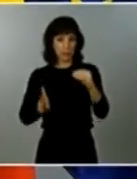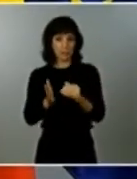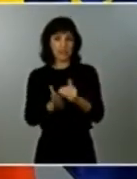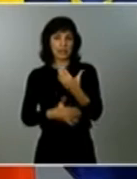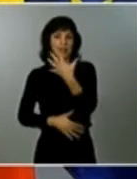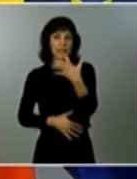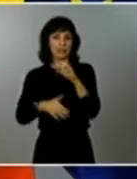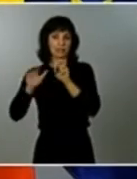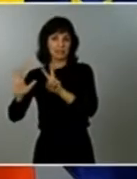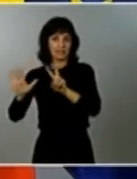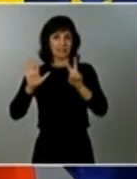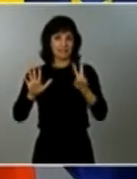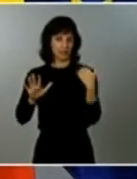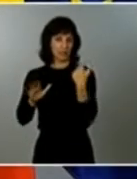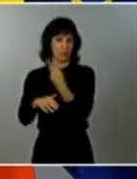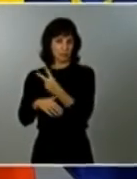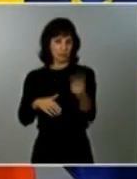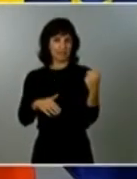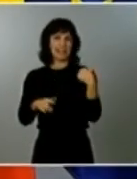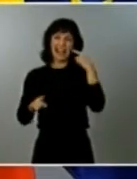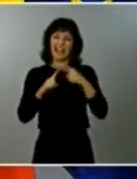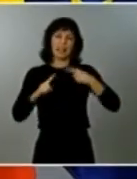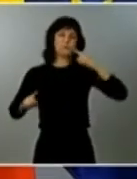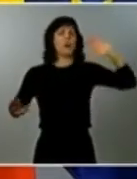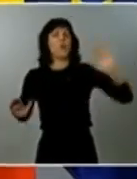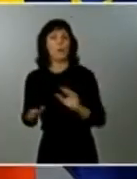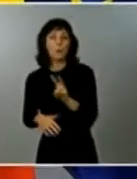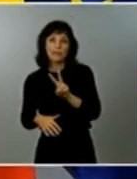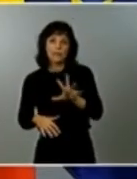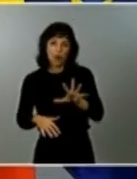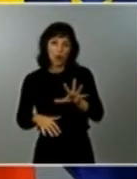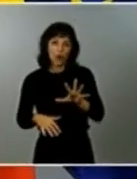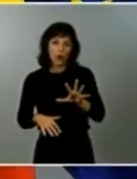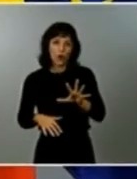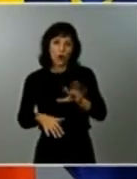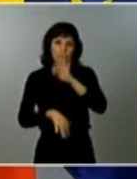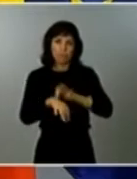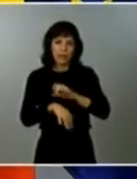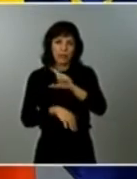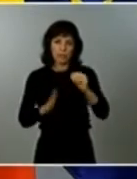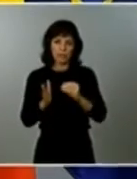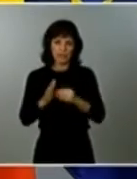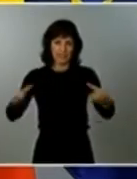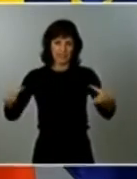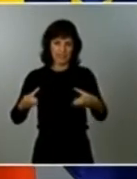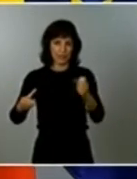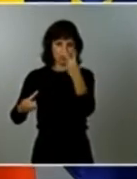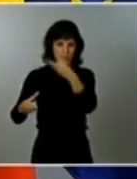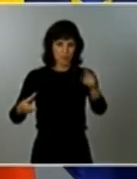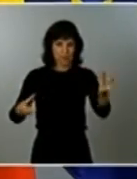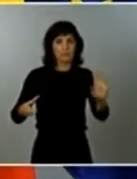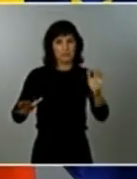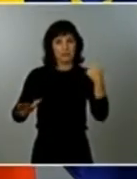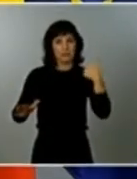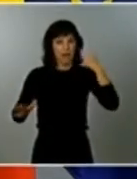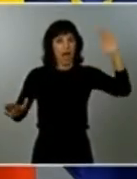decretar un confinamiento domiciliario, solicitud a la que se han sumado este miércoles el País Vasco y Andalucía.